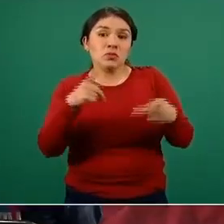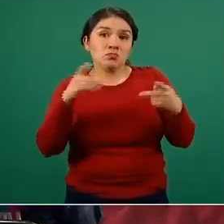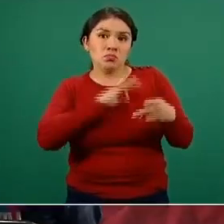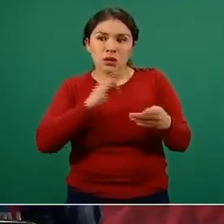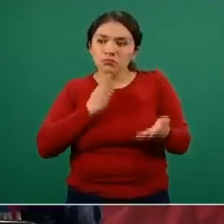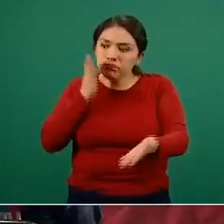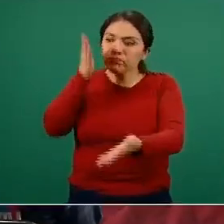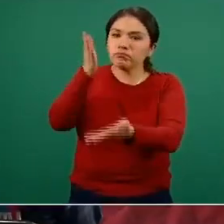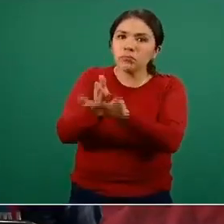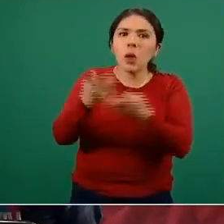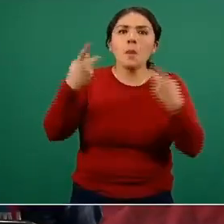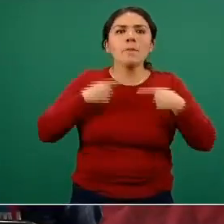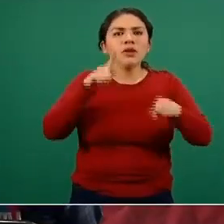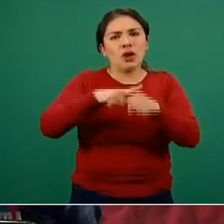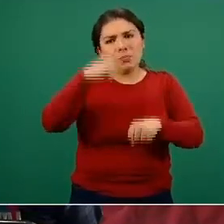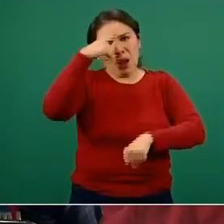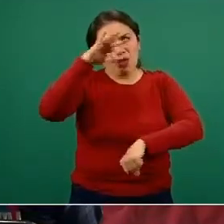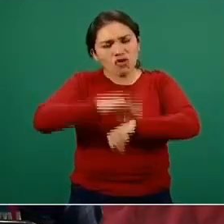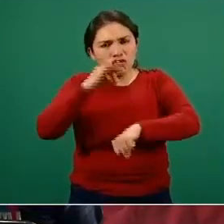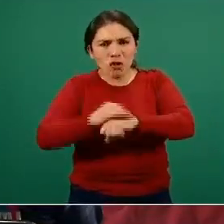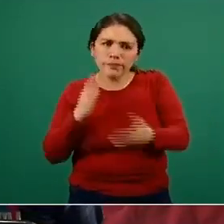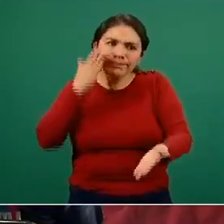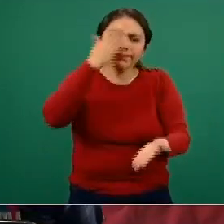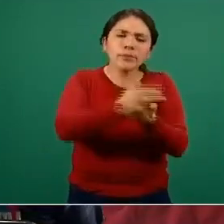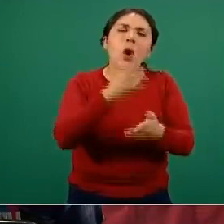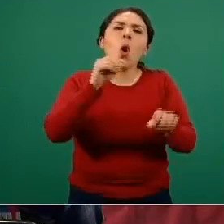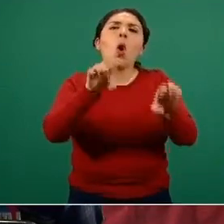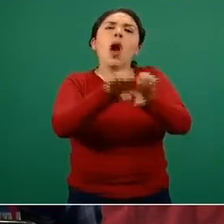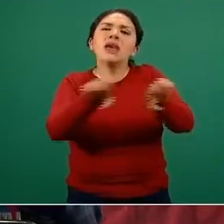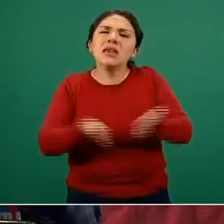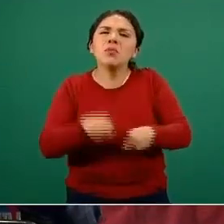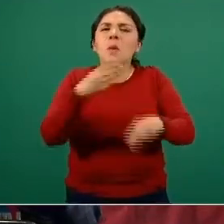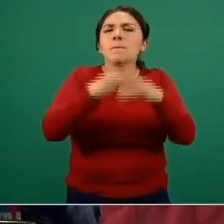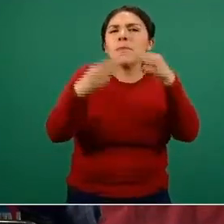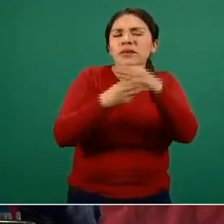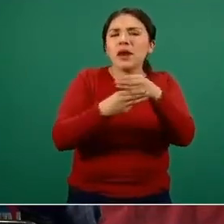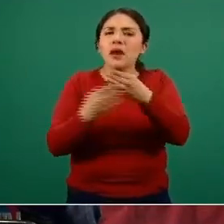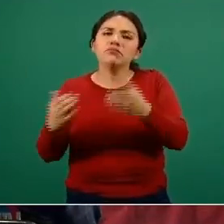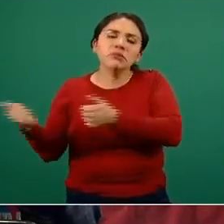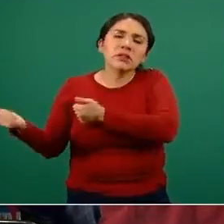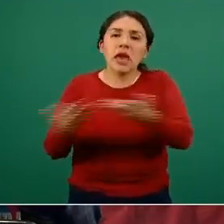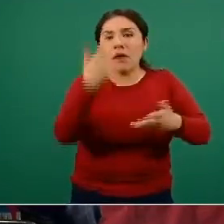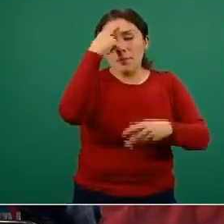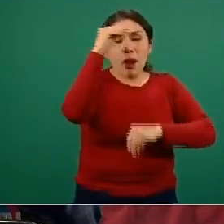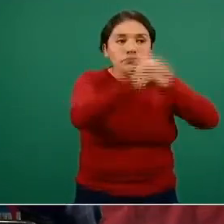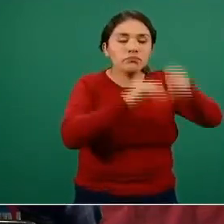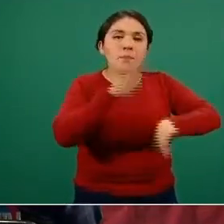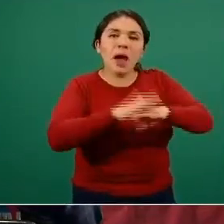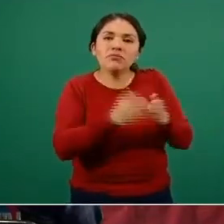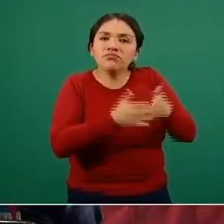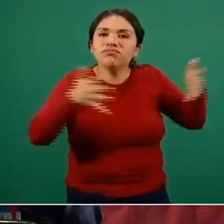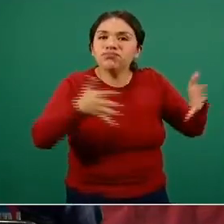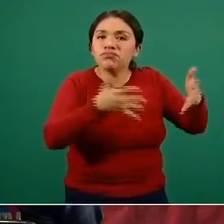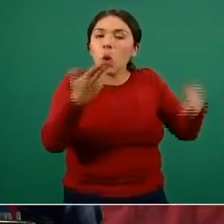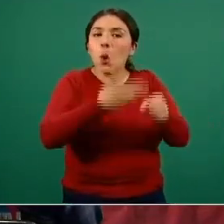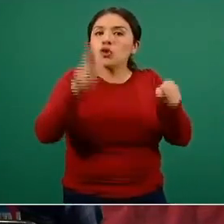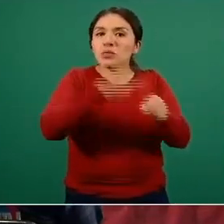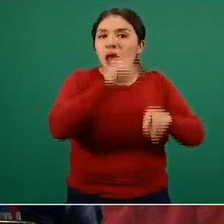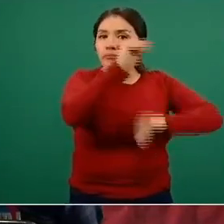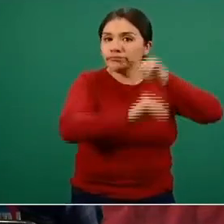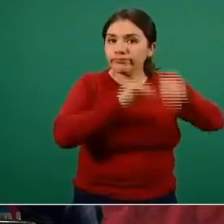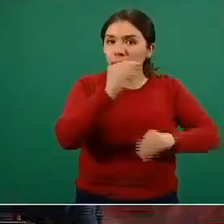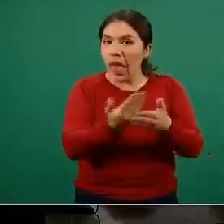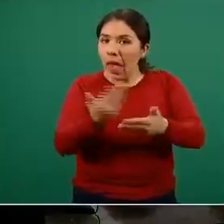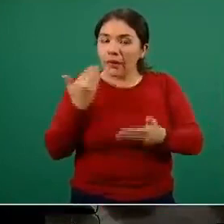personal médico, equipamiento e insumos que son necesarios para la reconversión y expansión hospitalaria.